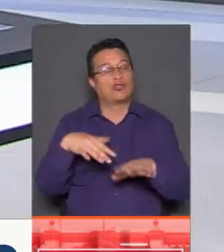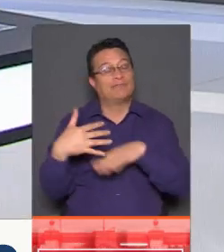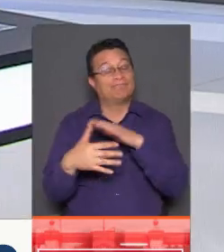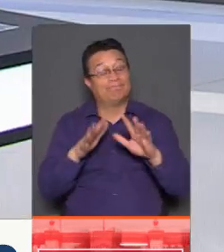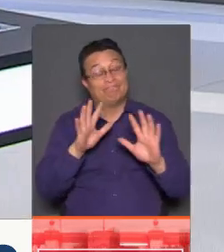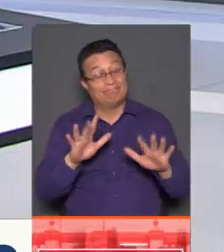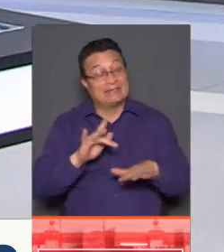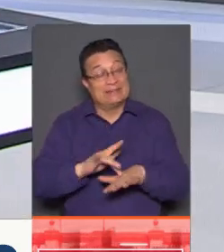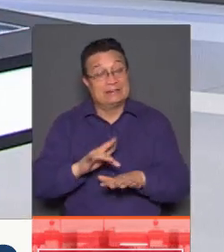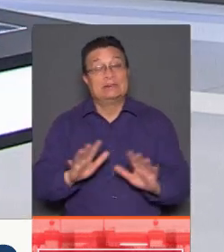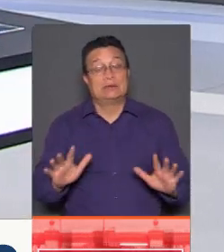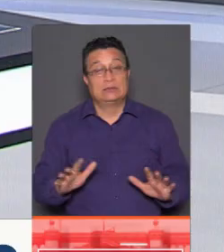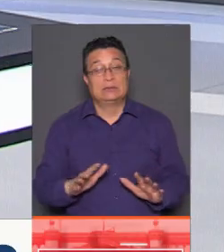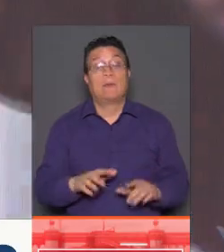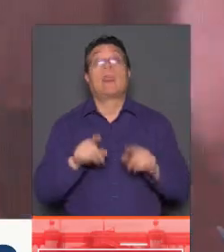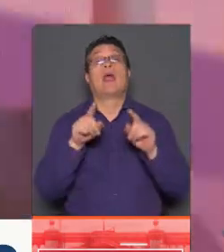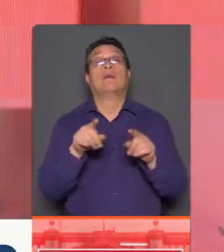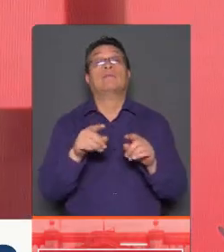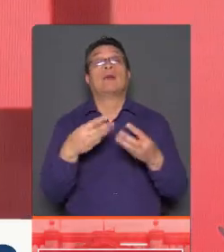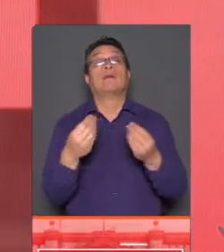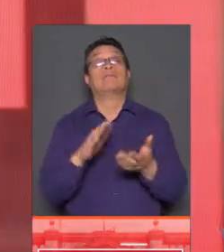Absolutamente. Don Álvaro, que estén muy bien, muchas gracias. Gracias, Ramón, buenas noches.